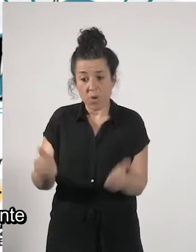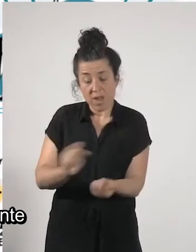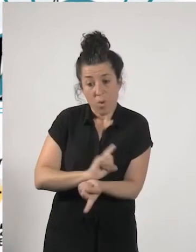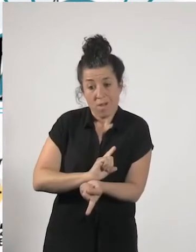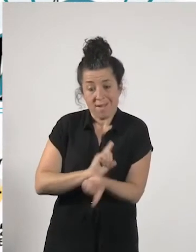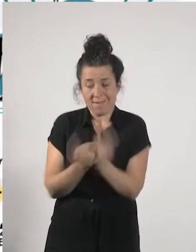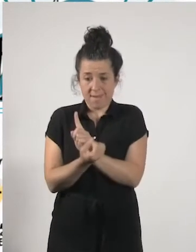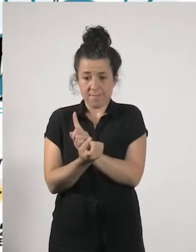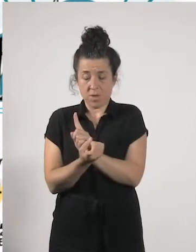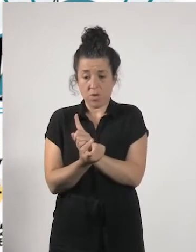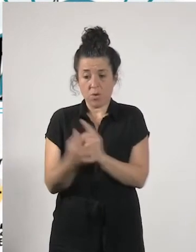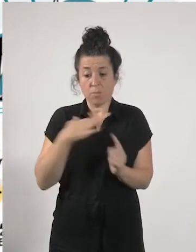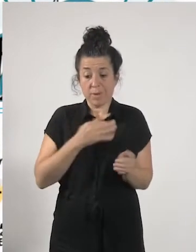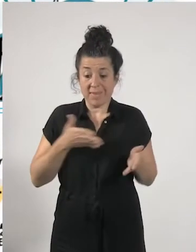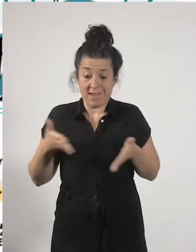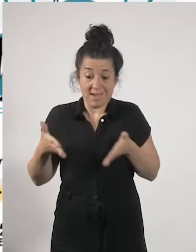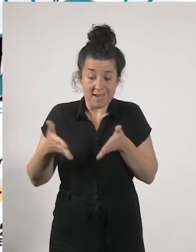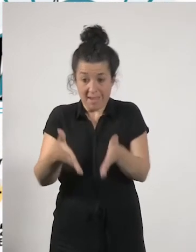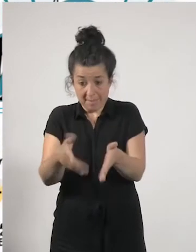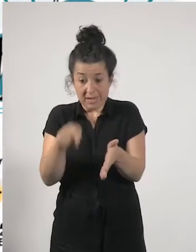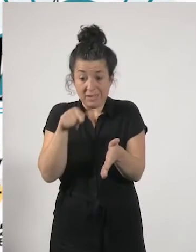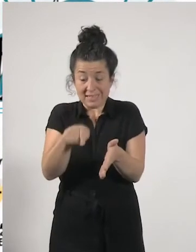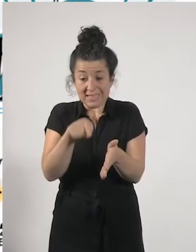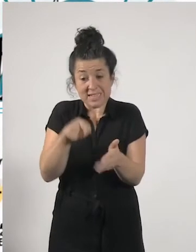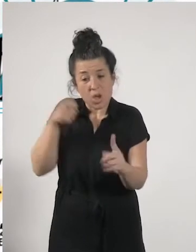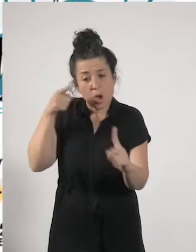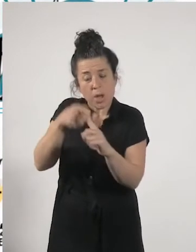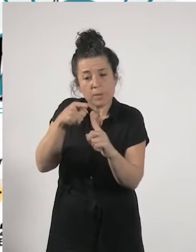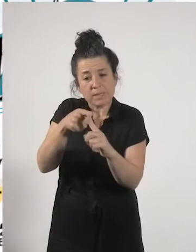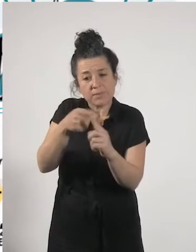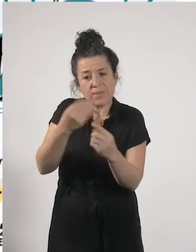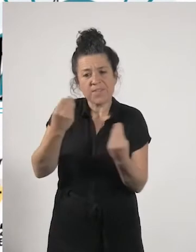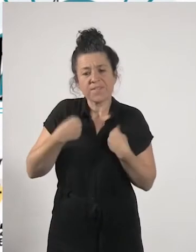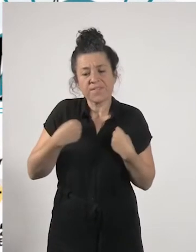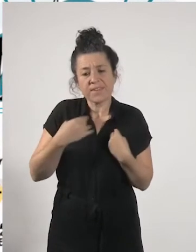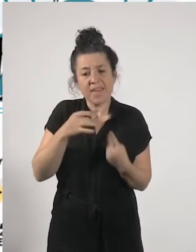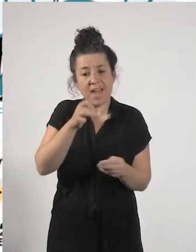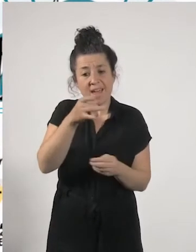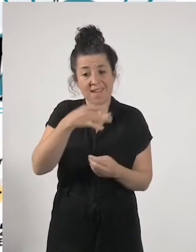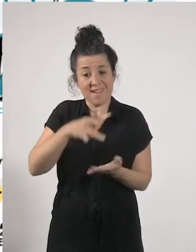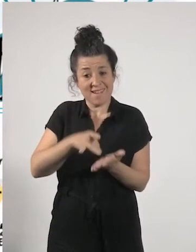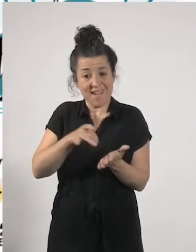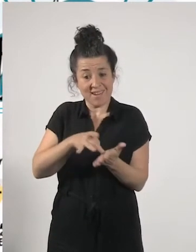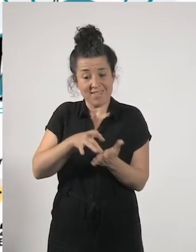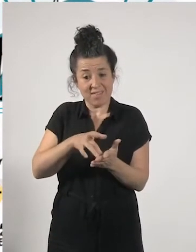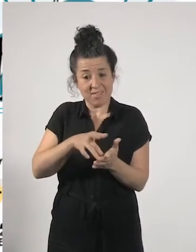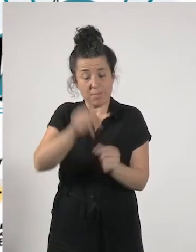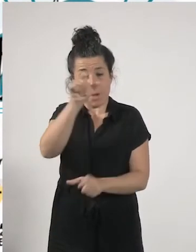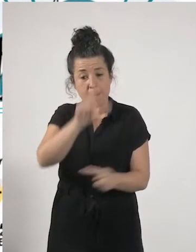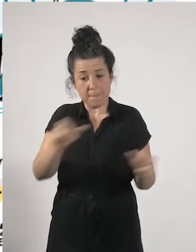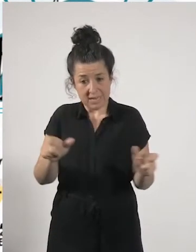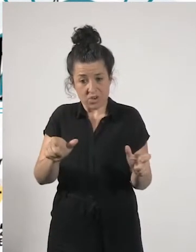que puede transitar parte por ese camino hacia la calidad de vida decíais de las personas con criterios de